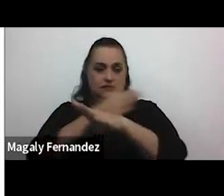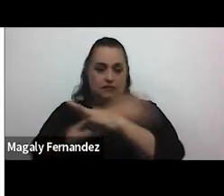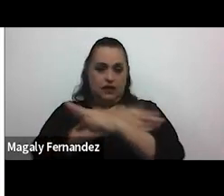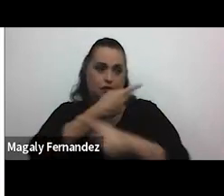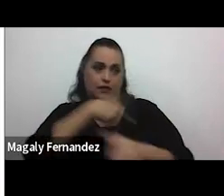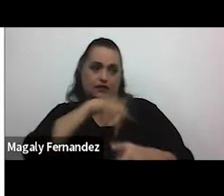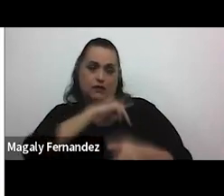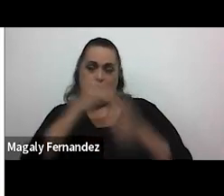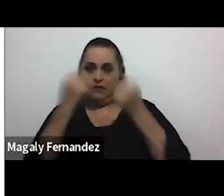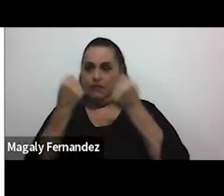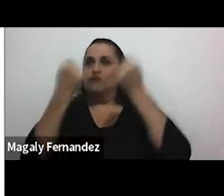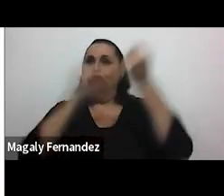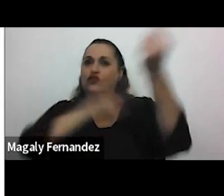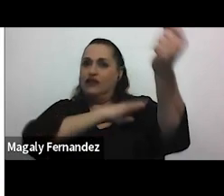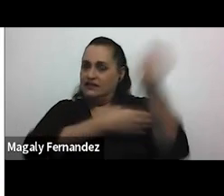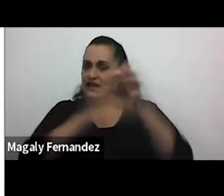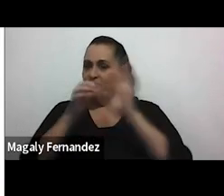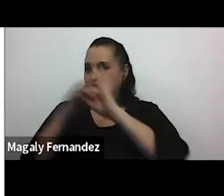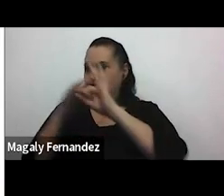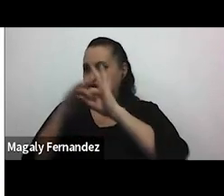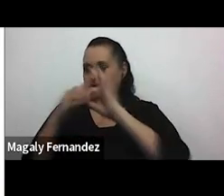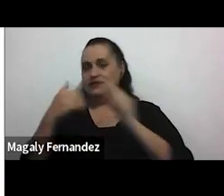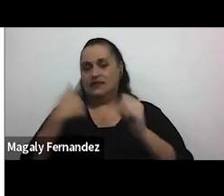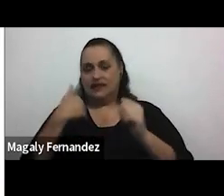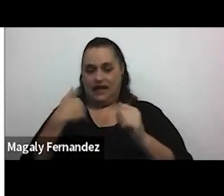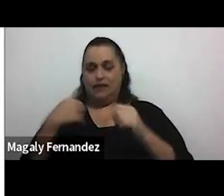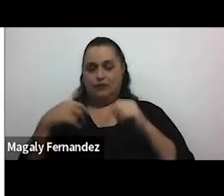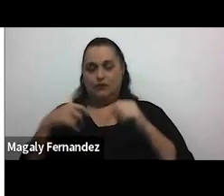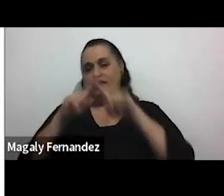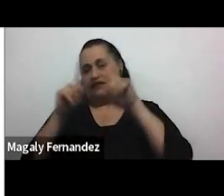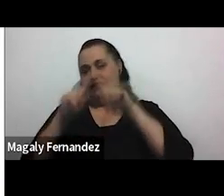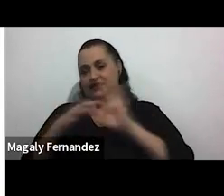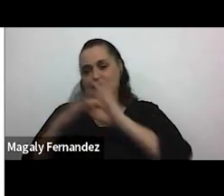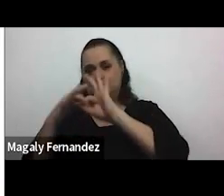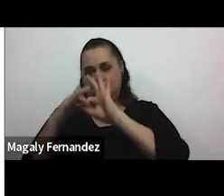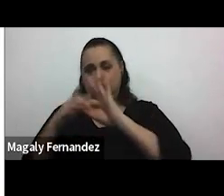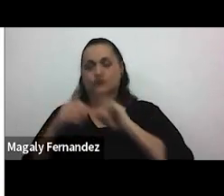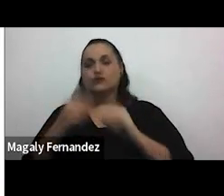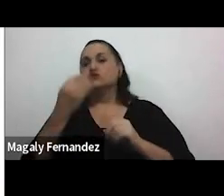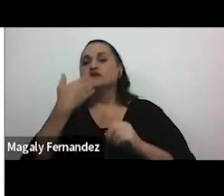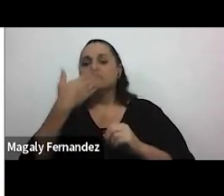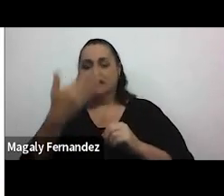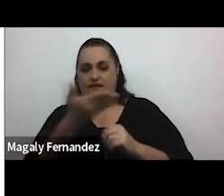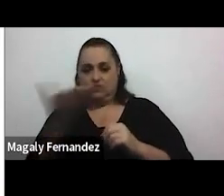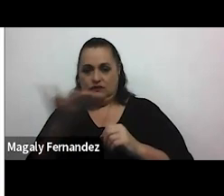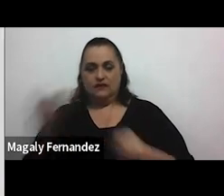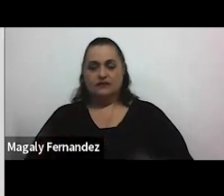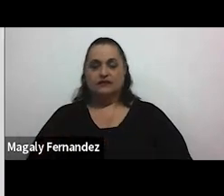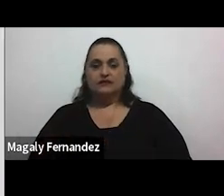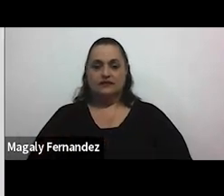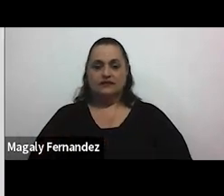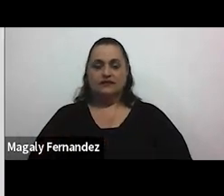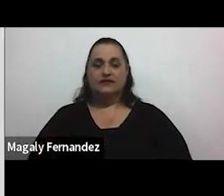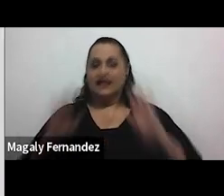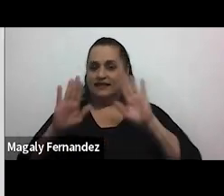fortalecer las relaciones que tenemos en nuestros diferentes vínculos muchas gracias a ustedes excelente muchas